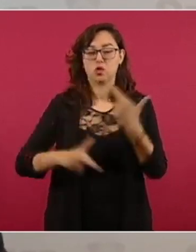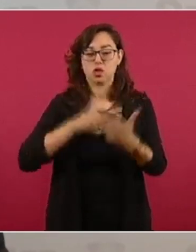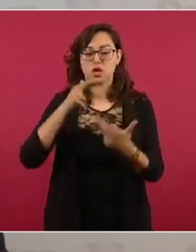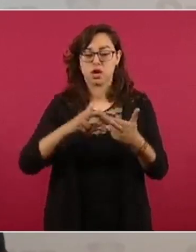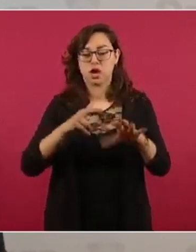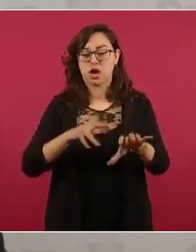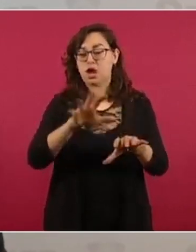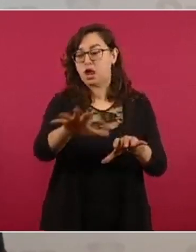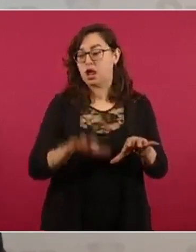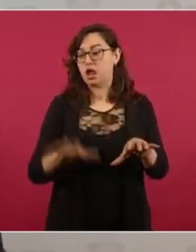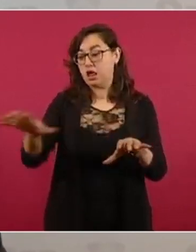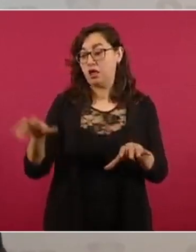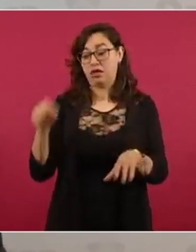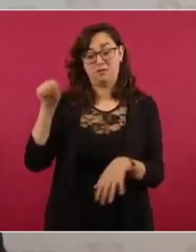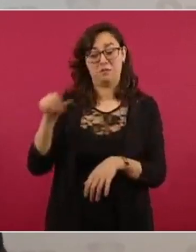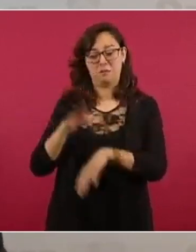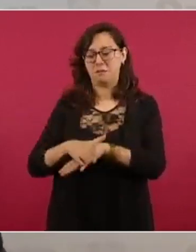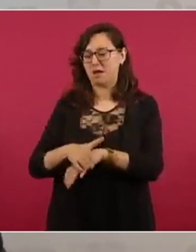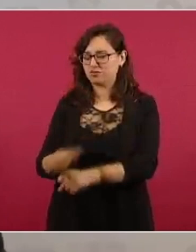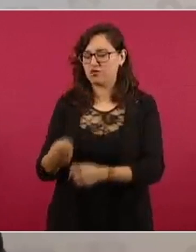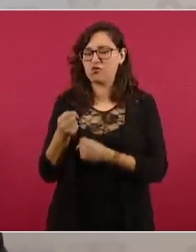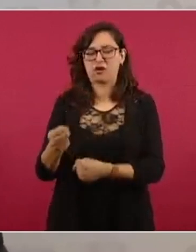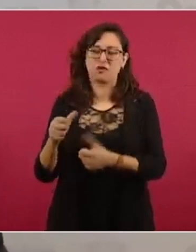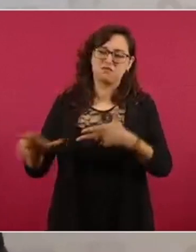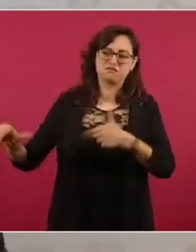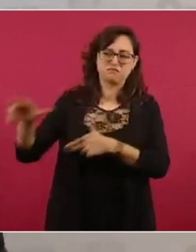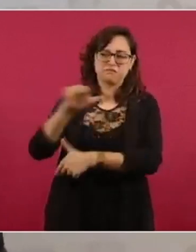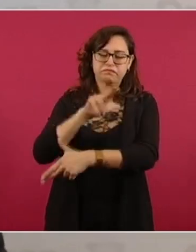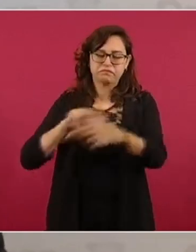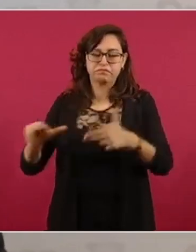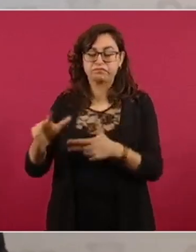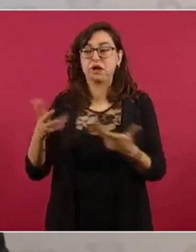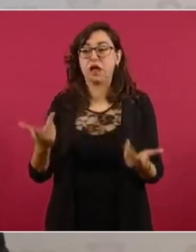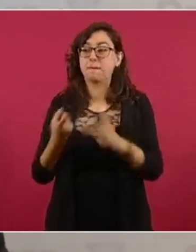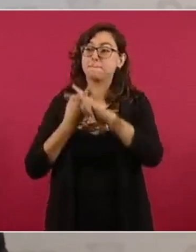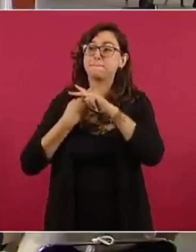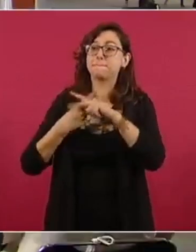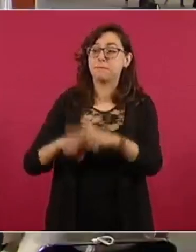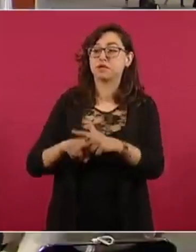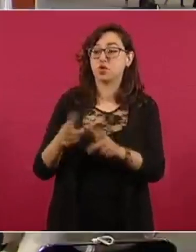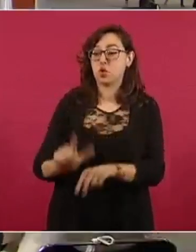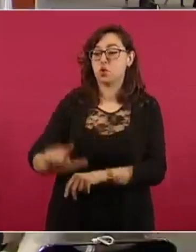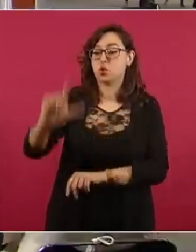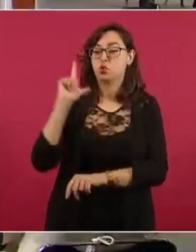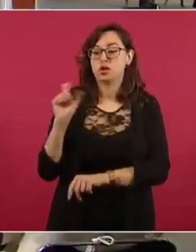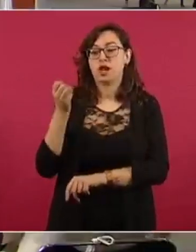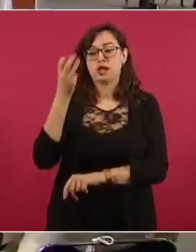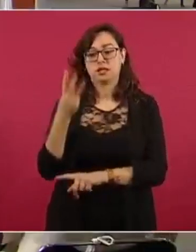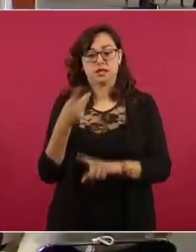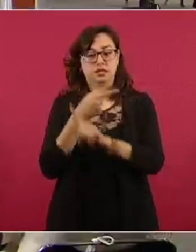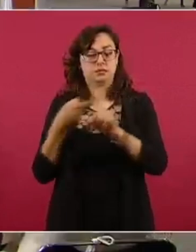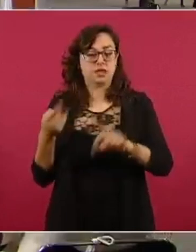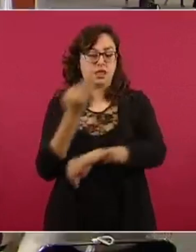la directora Laura, el impacto se centró a las tres y media hace dos días en Pochutla,